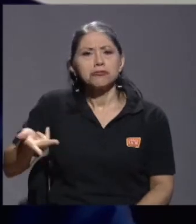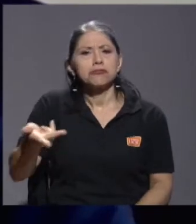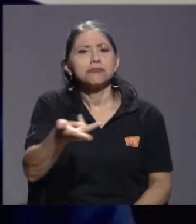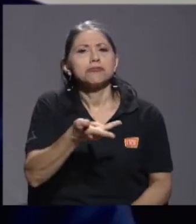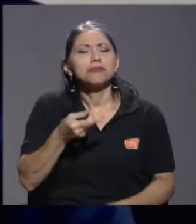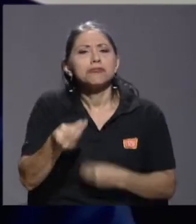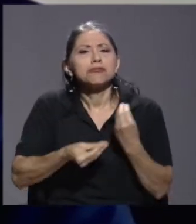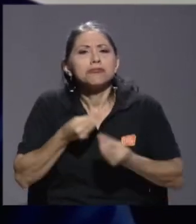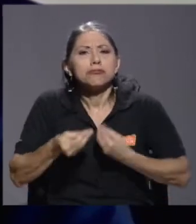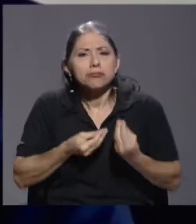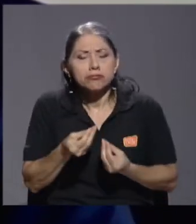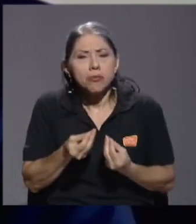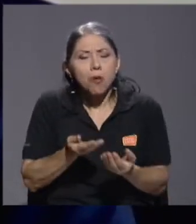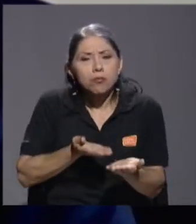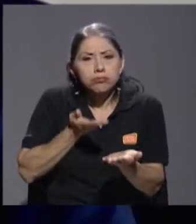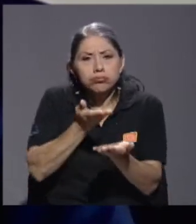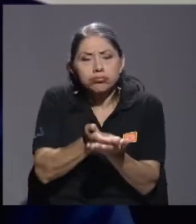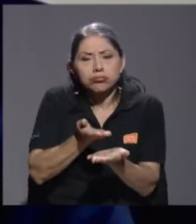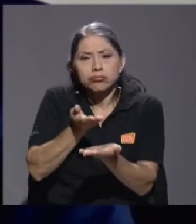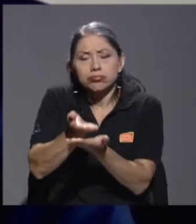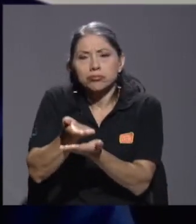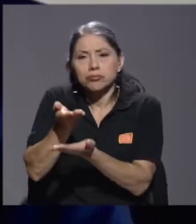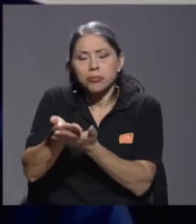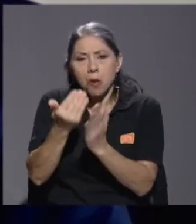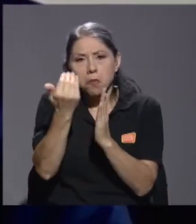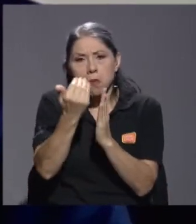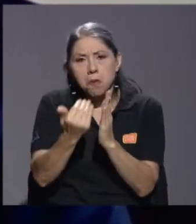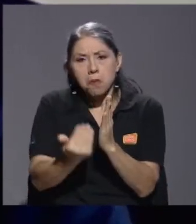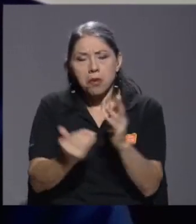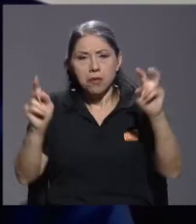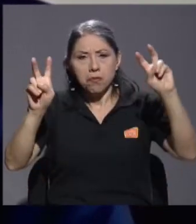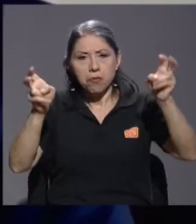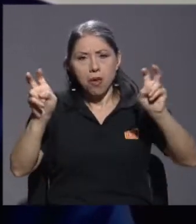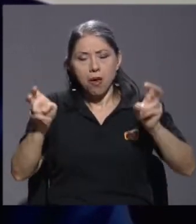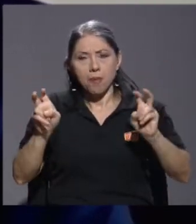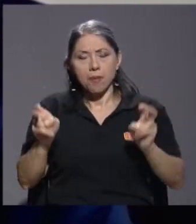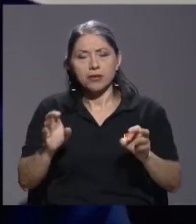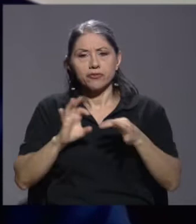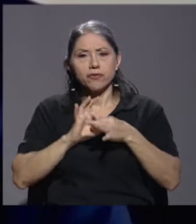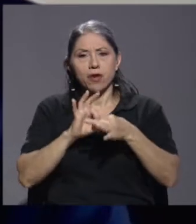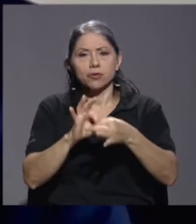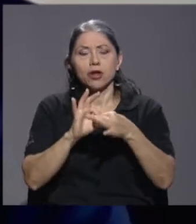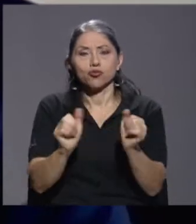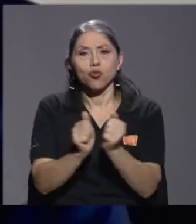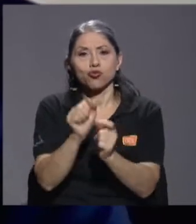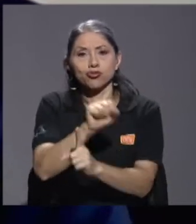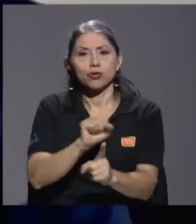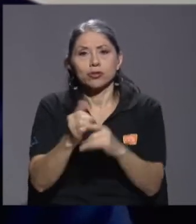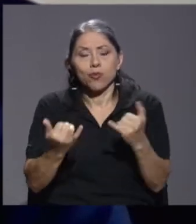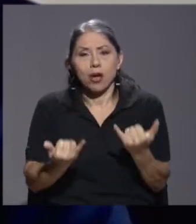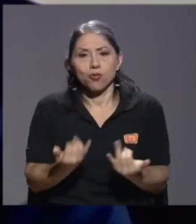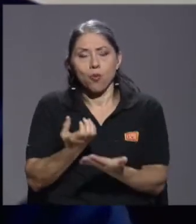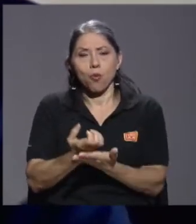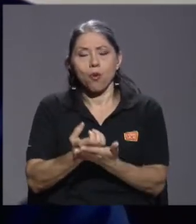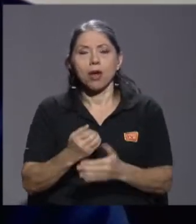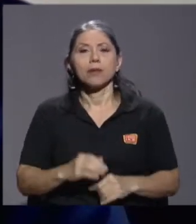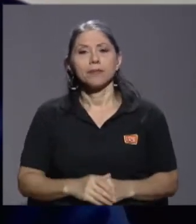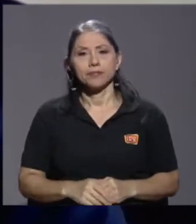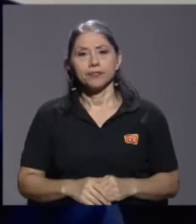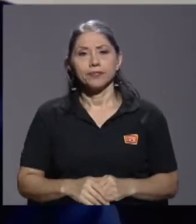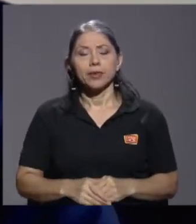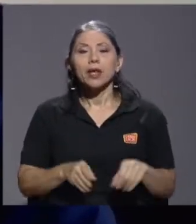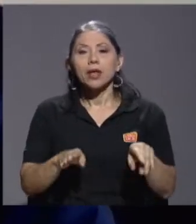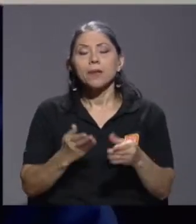plantear una serie de temas relacionados con la situación actual de la economía y